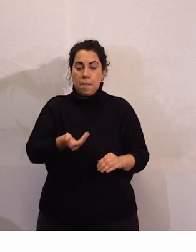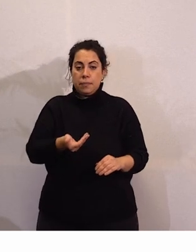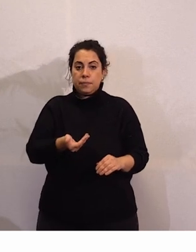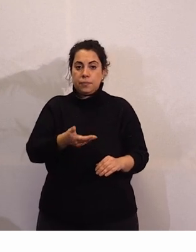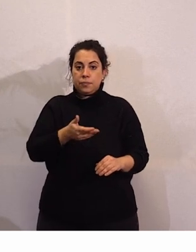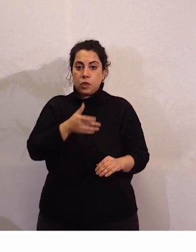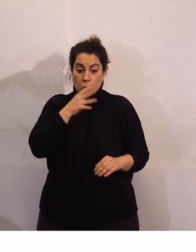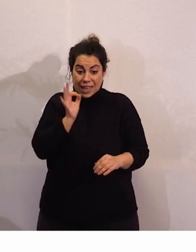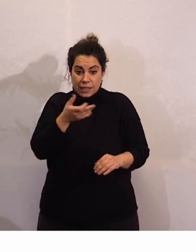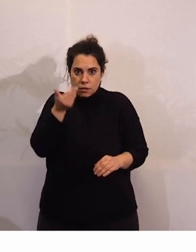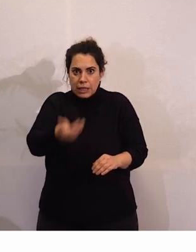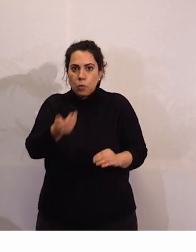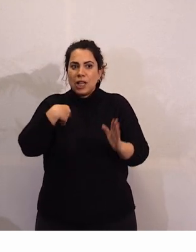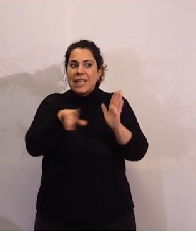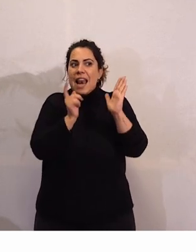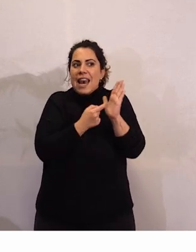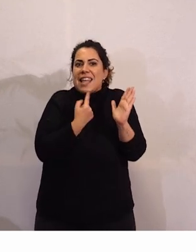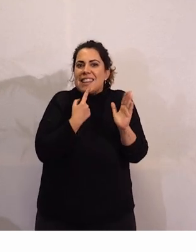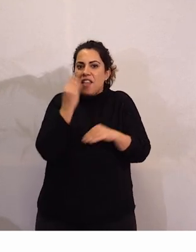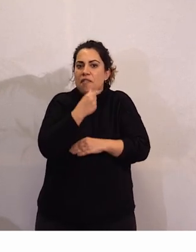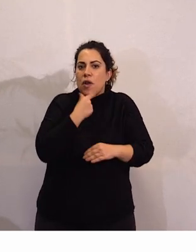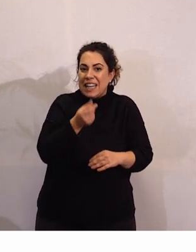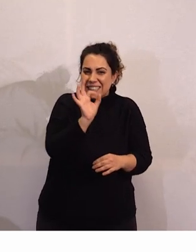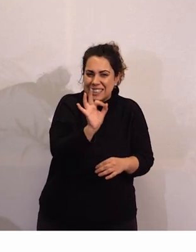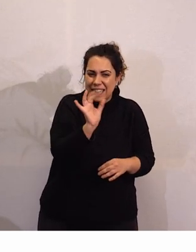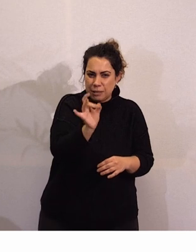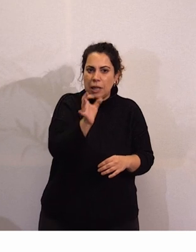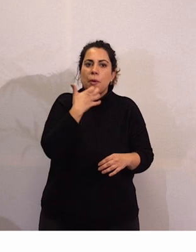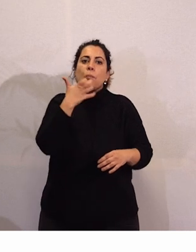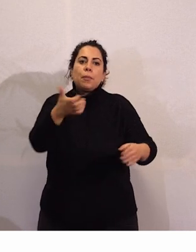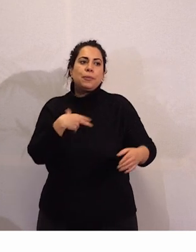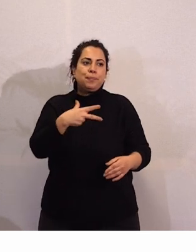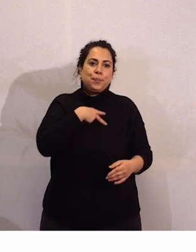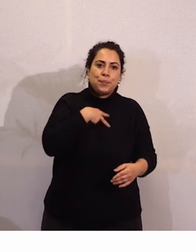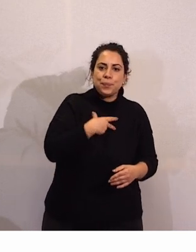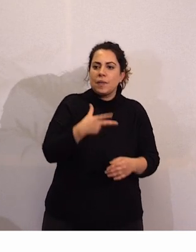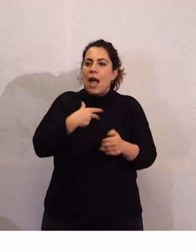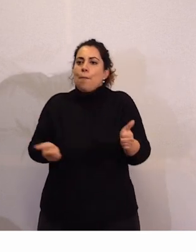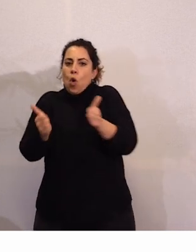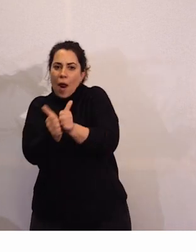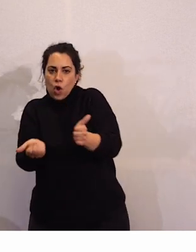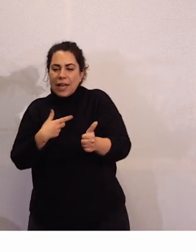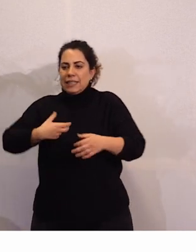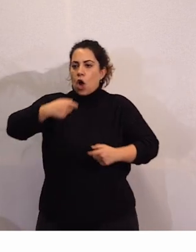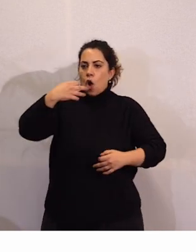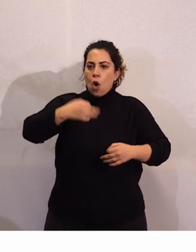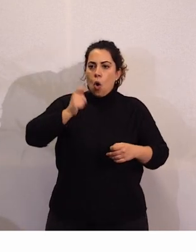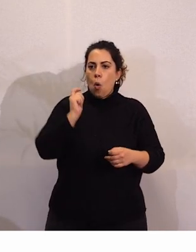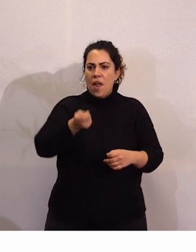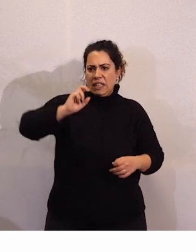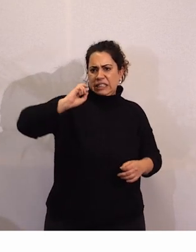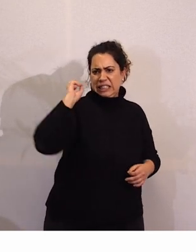ya lo citen estas leyes los operadores jurídicos que son los abogados los procuradores los jueces tienen que saber